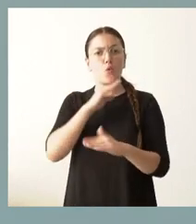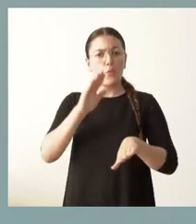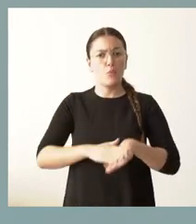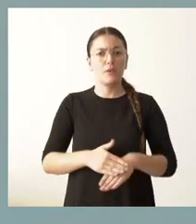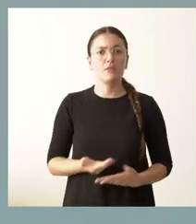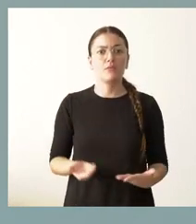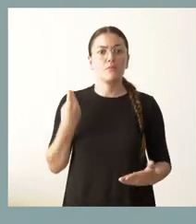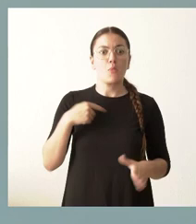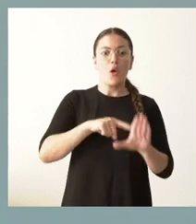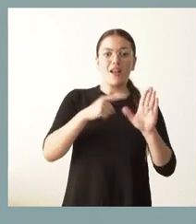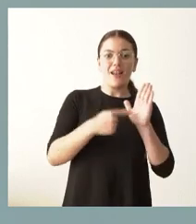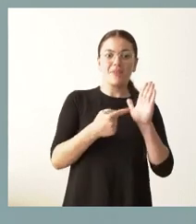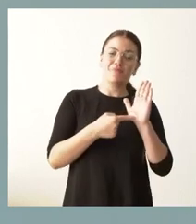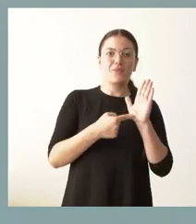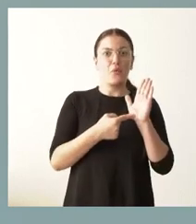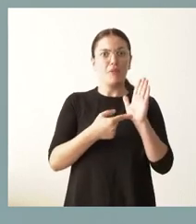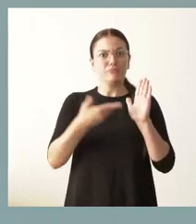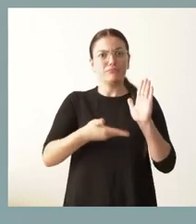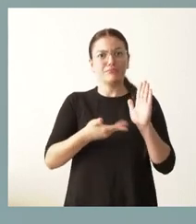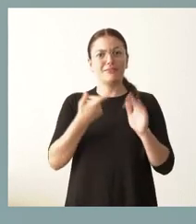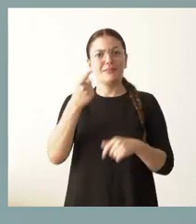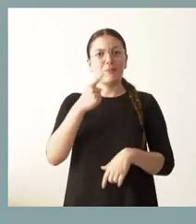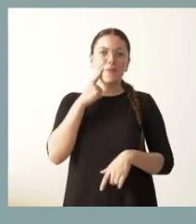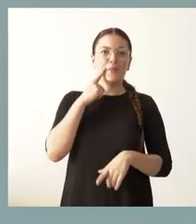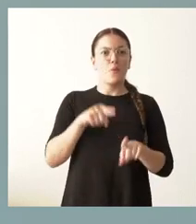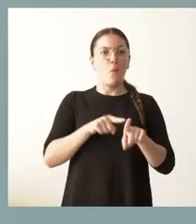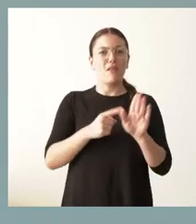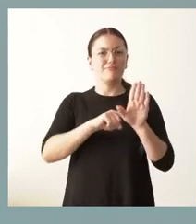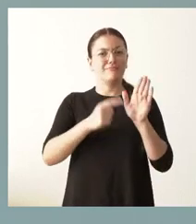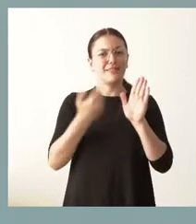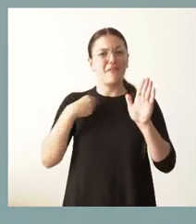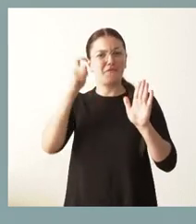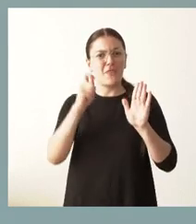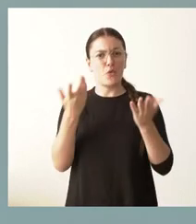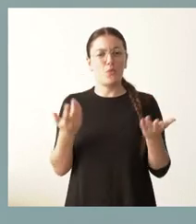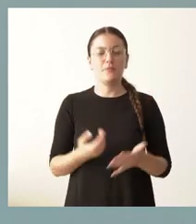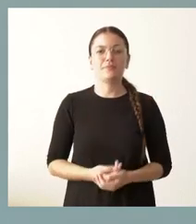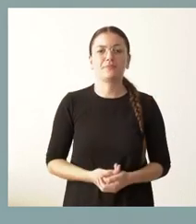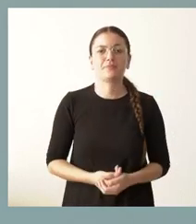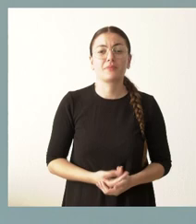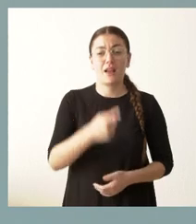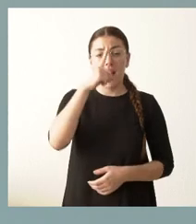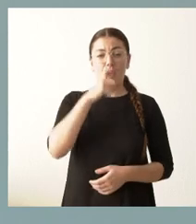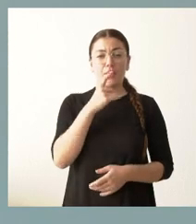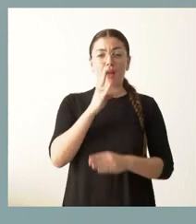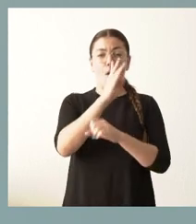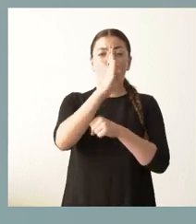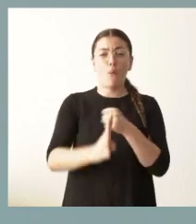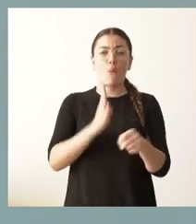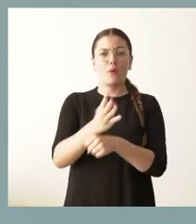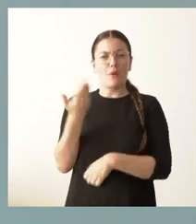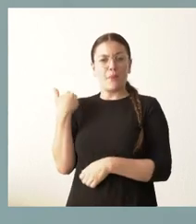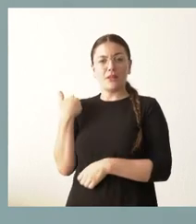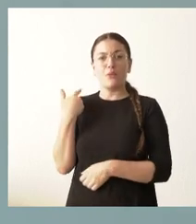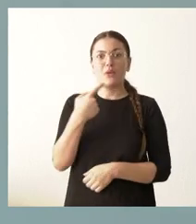y que, por tanto, esto quede fijado por ley. Recordarán ustedes de la pasada legislatura que se hablaba durante un tiempo